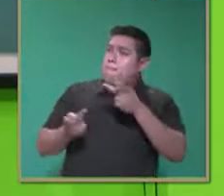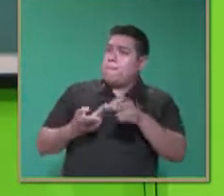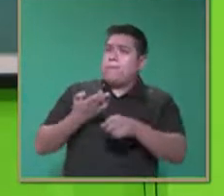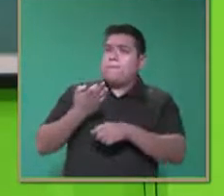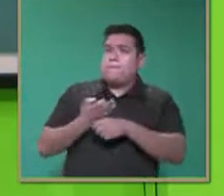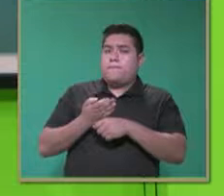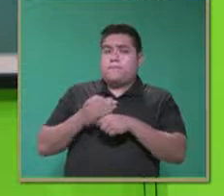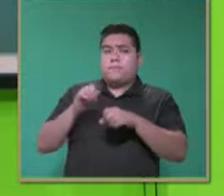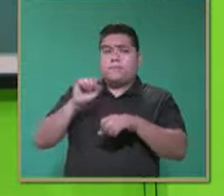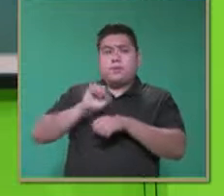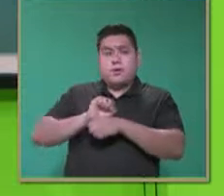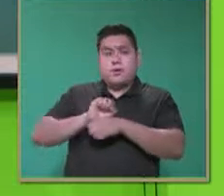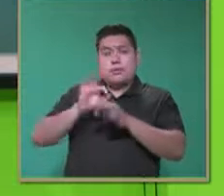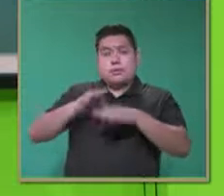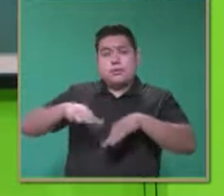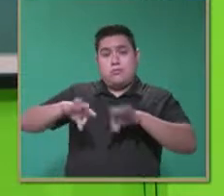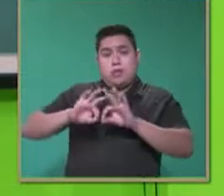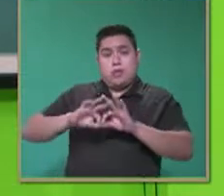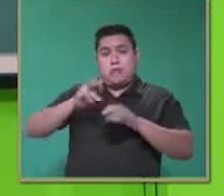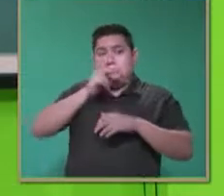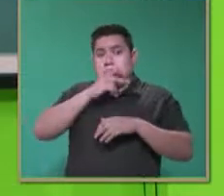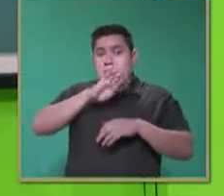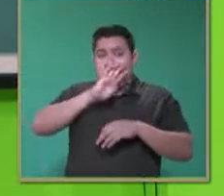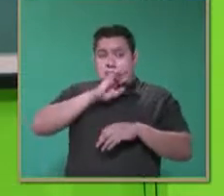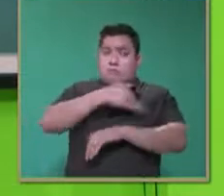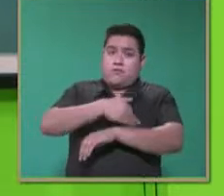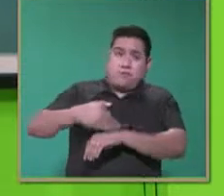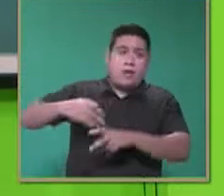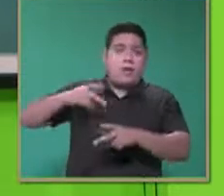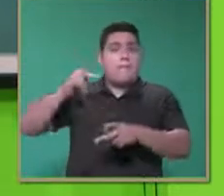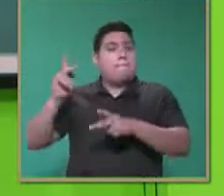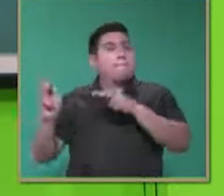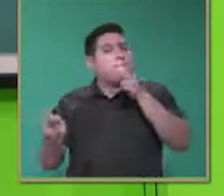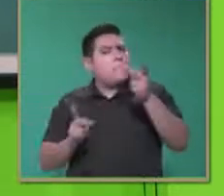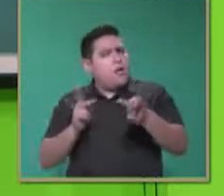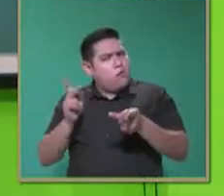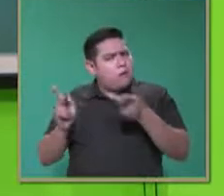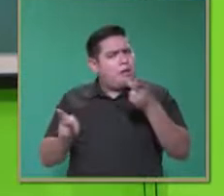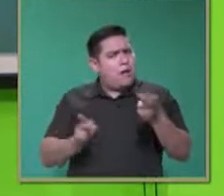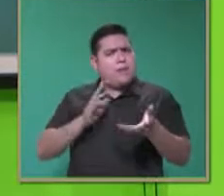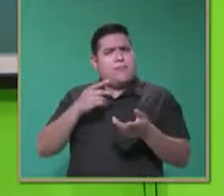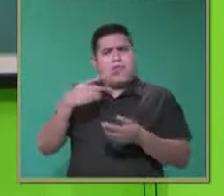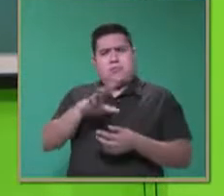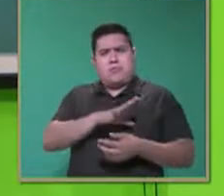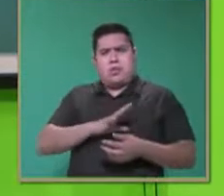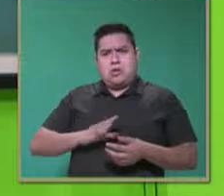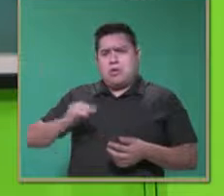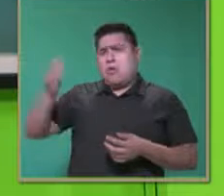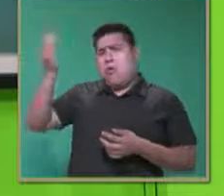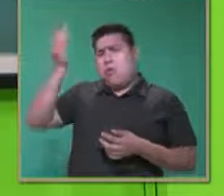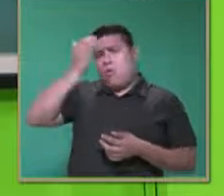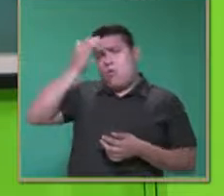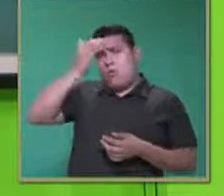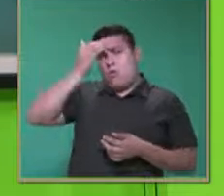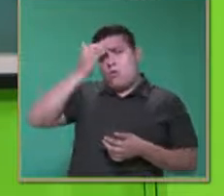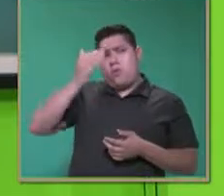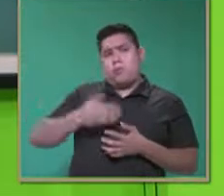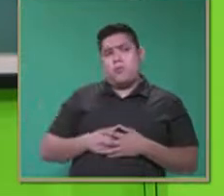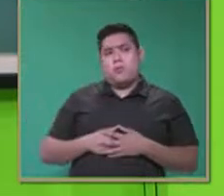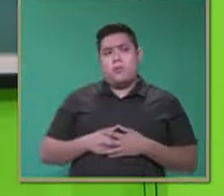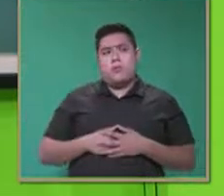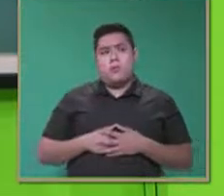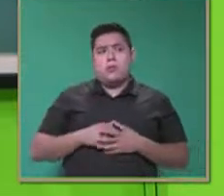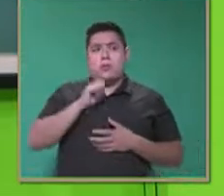secundaria, es importante que los padres de familia estemos indagando y comprometiéndonos con nuestro hijo.